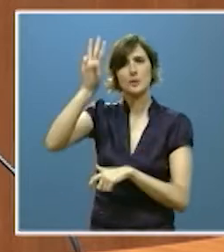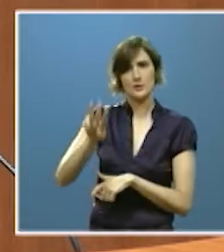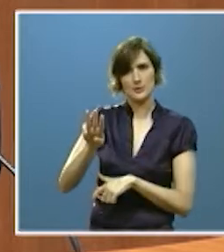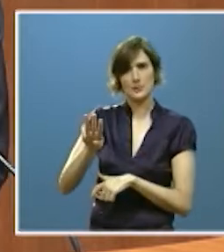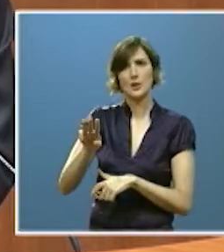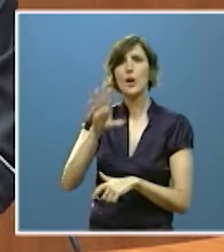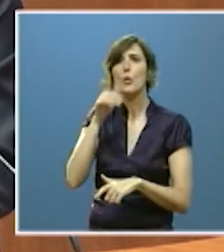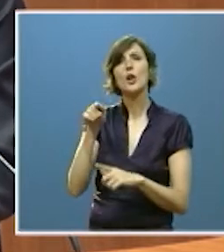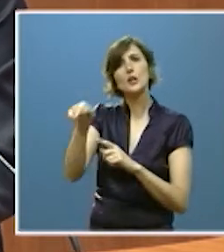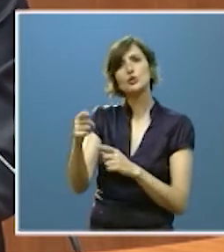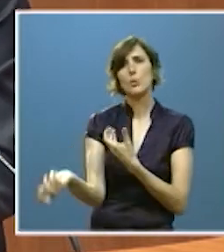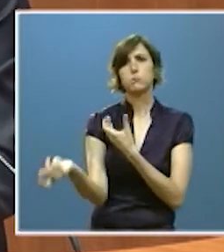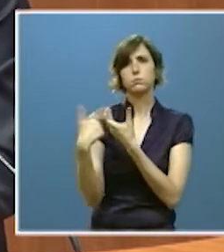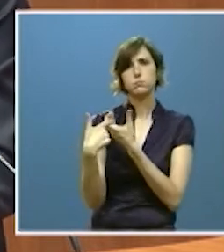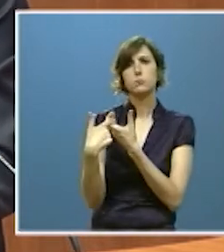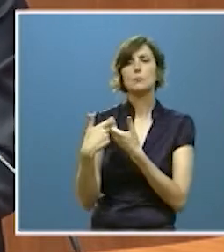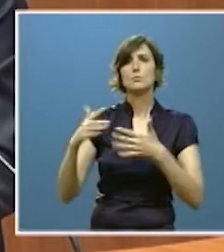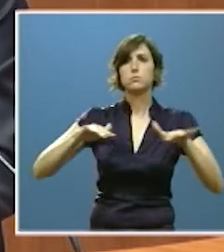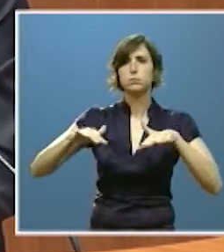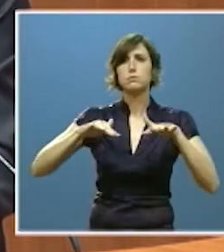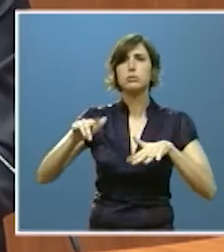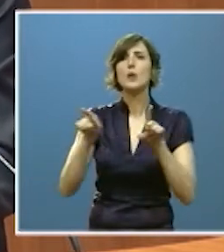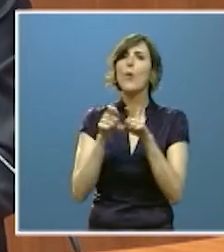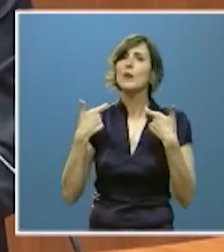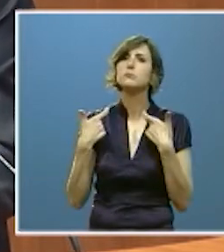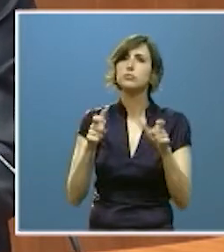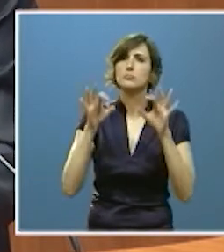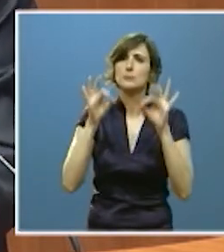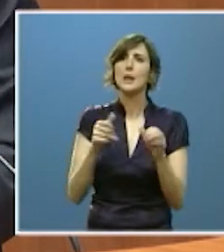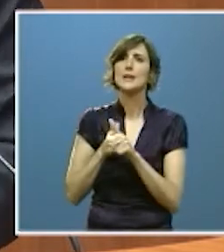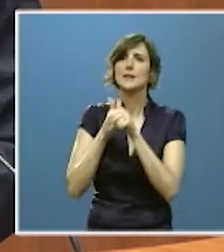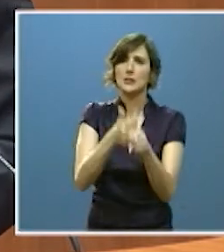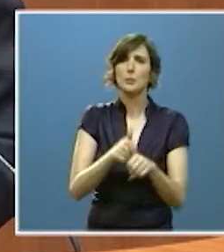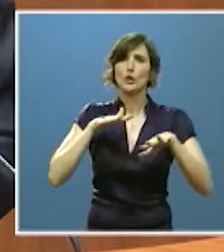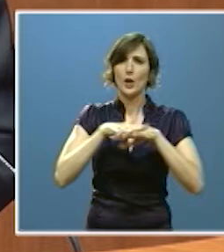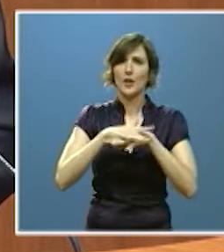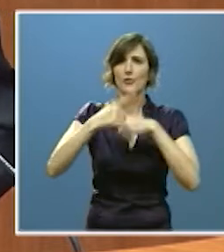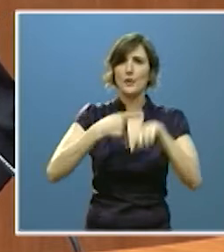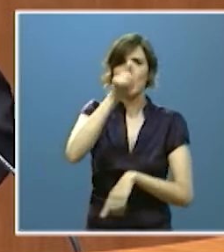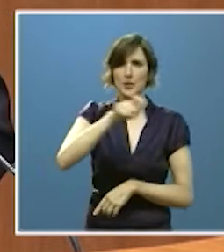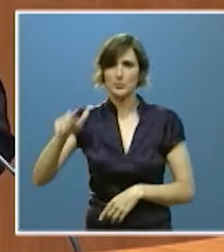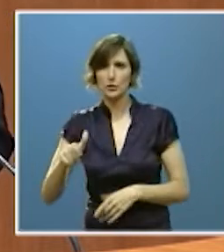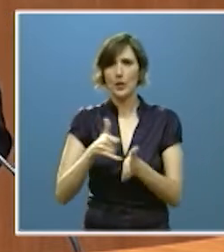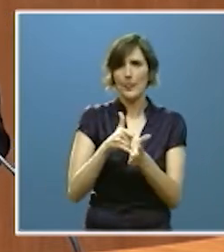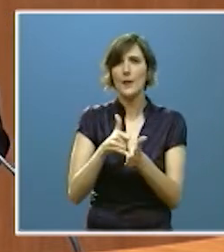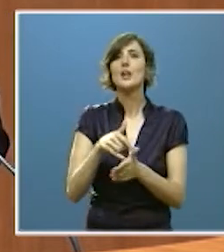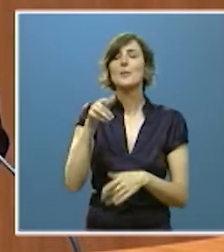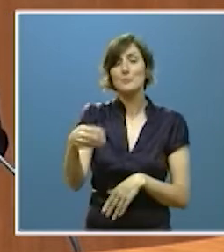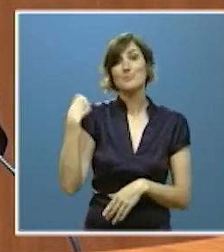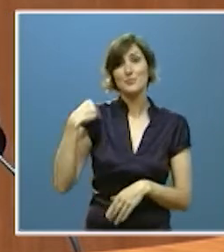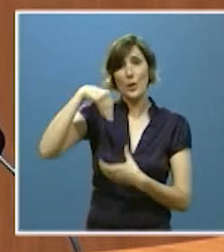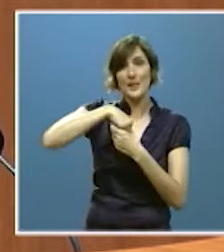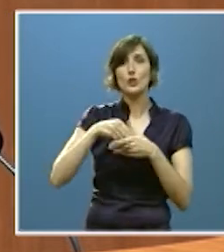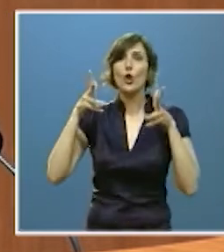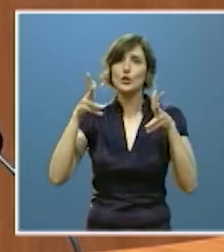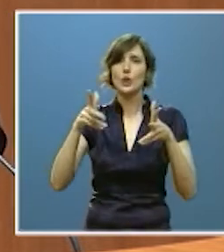participación hemos previsto una sección específica de seguimiento de la red en el Consejo de Servicios Sociales de Castilla